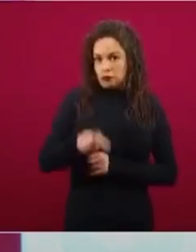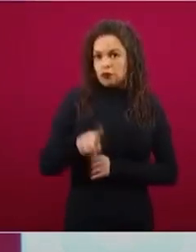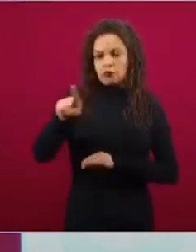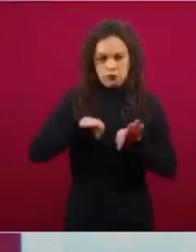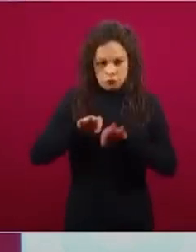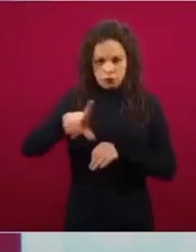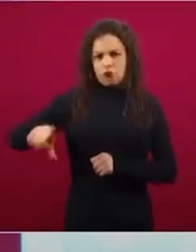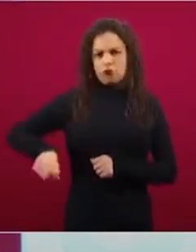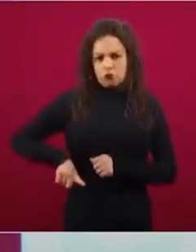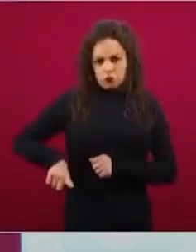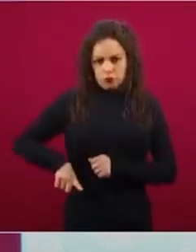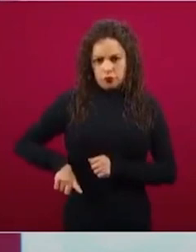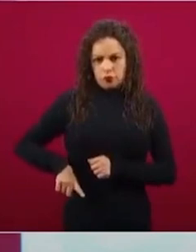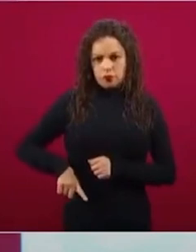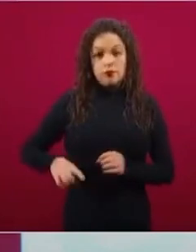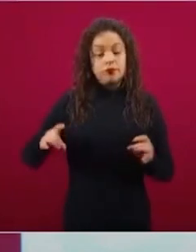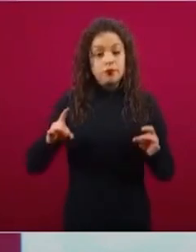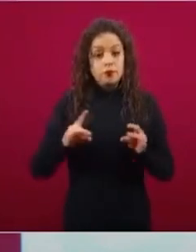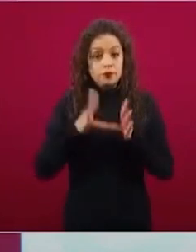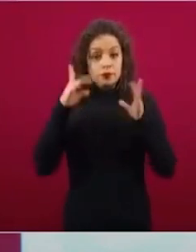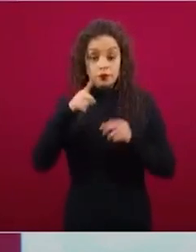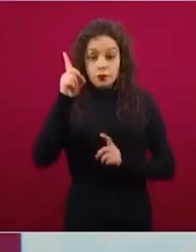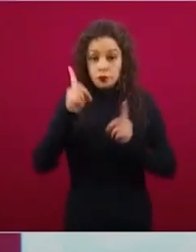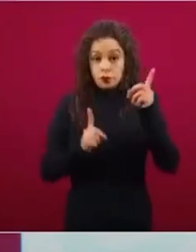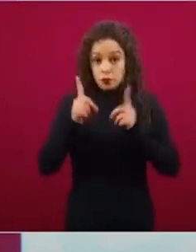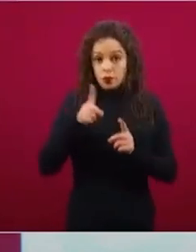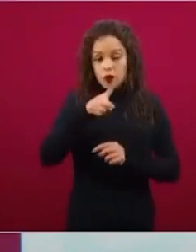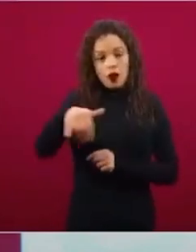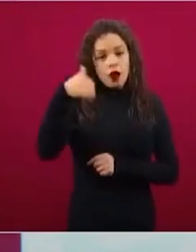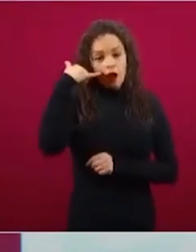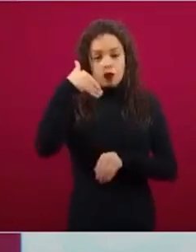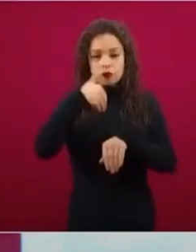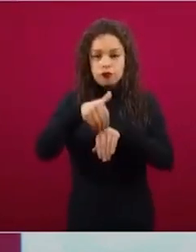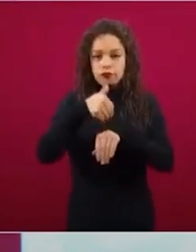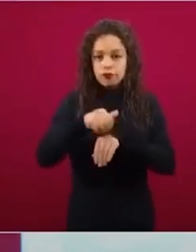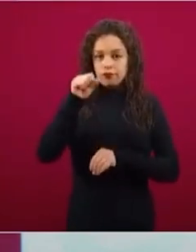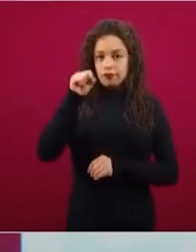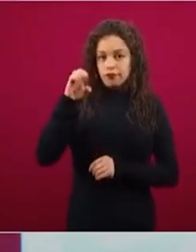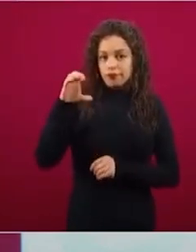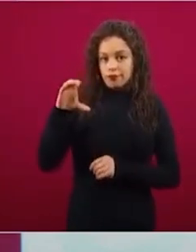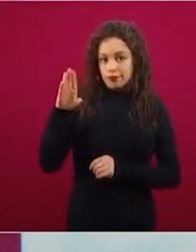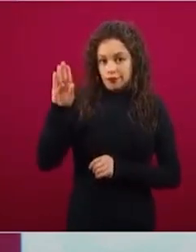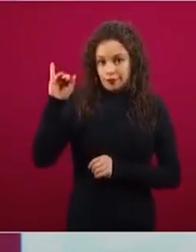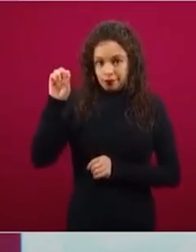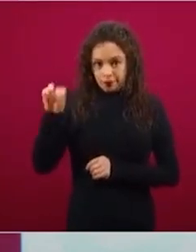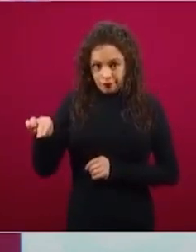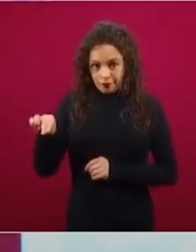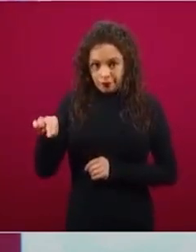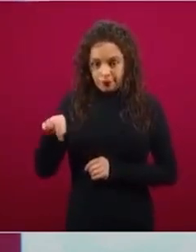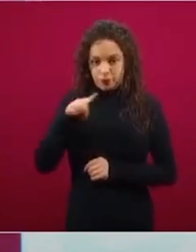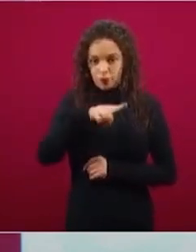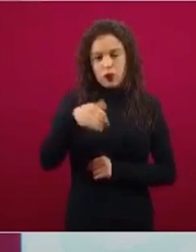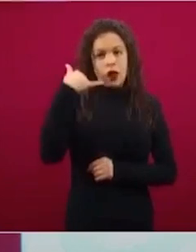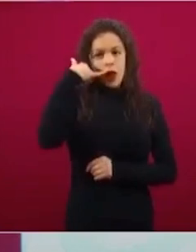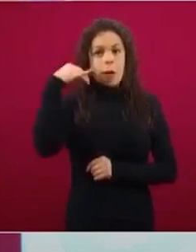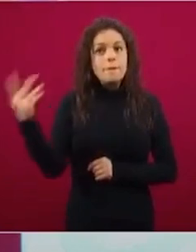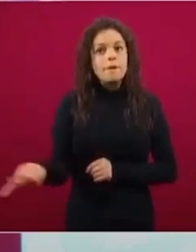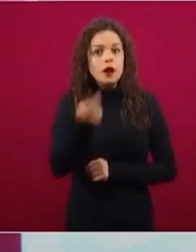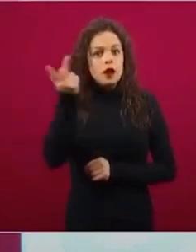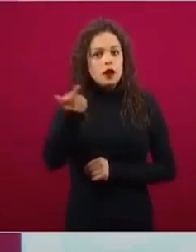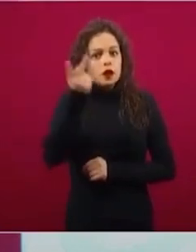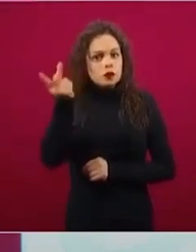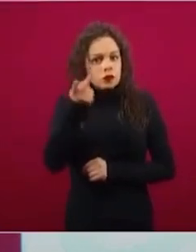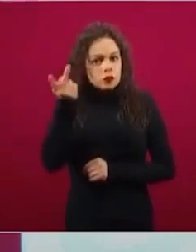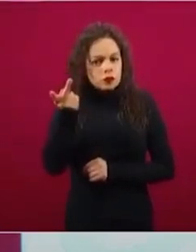teléfono de la Secretaría de Bienestar, si tienen duda que es un servidor o servidora a la que les está hablando, que marquen, verifiquen